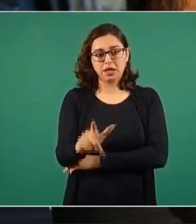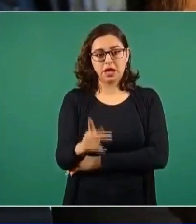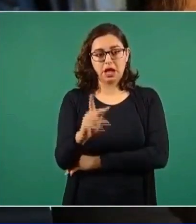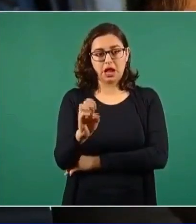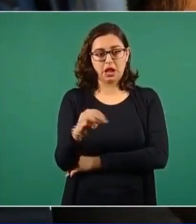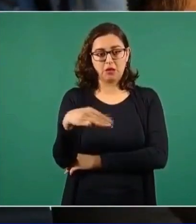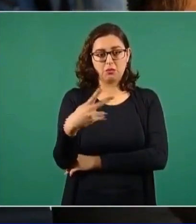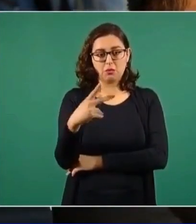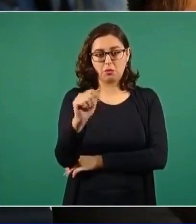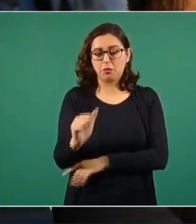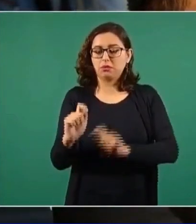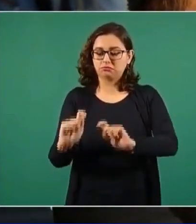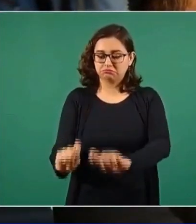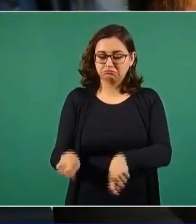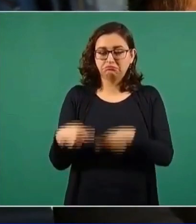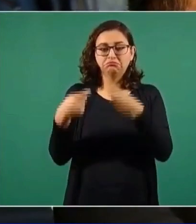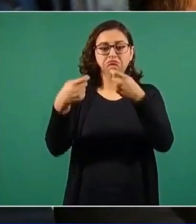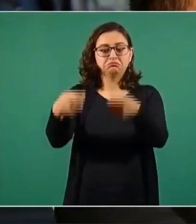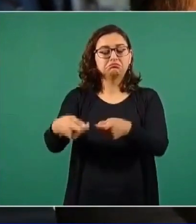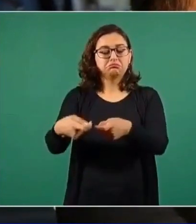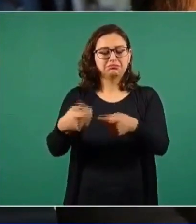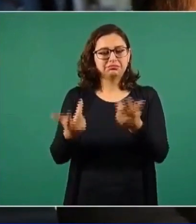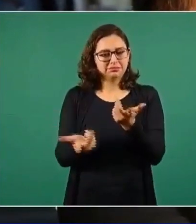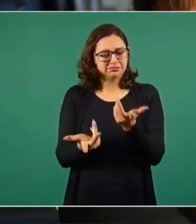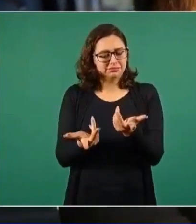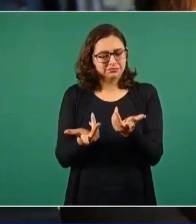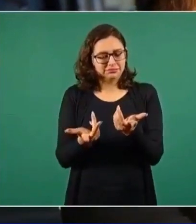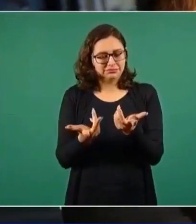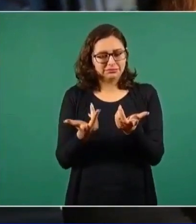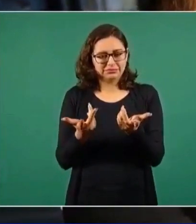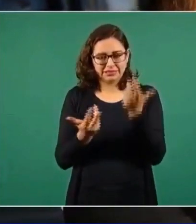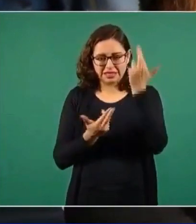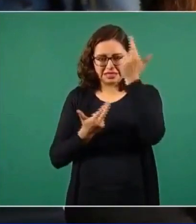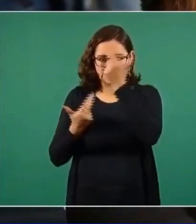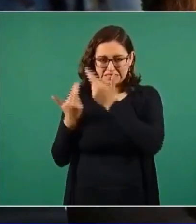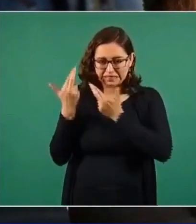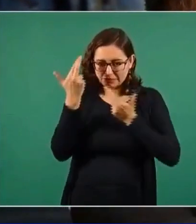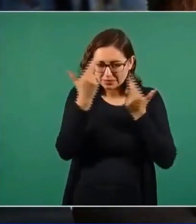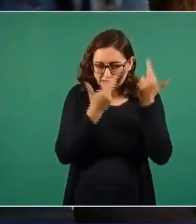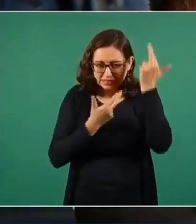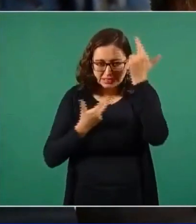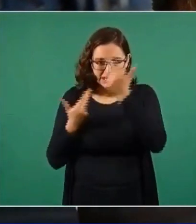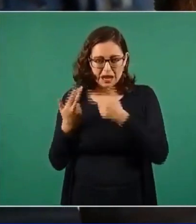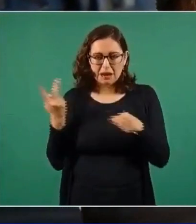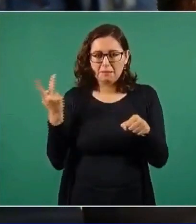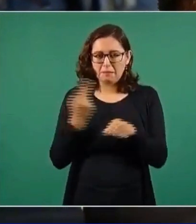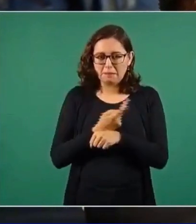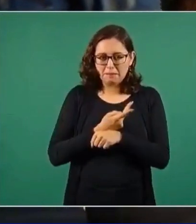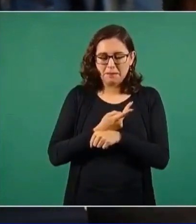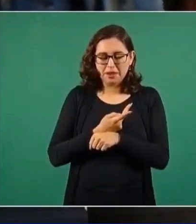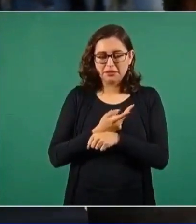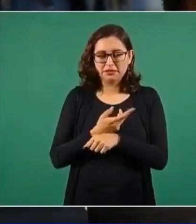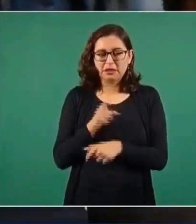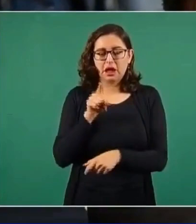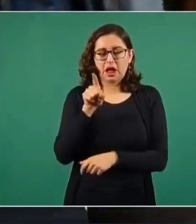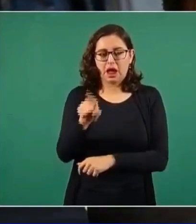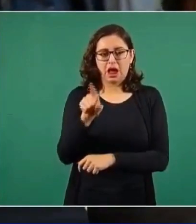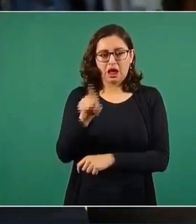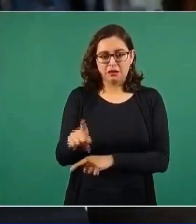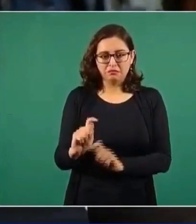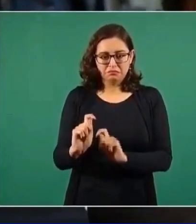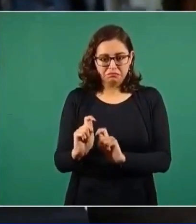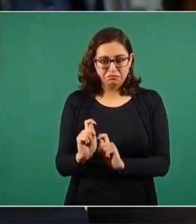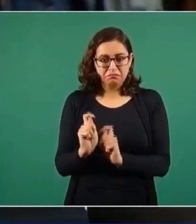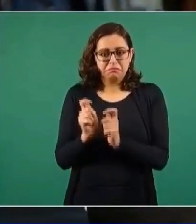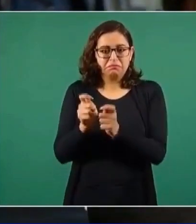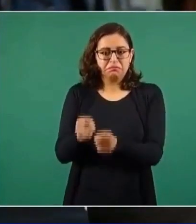en este no tuvo ni el descaro de verificar, bueno, el día que le declaran aspirante, ese